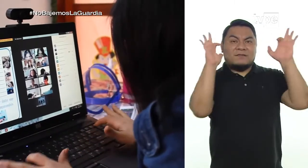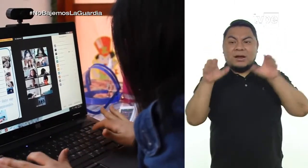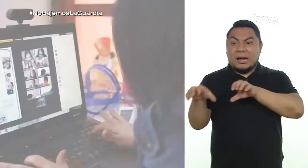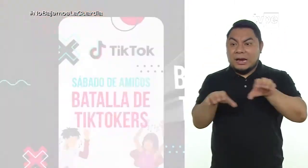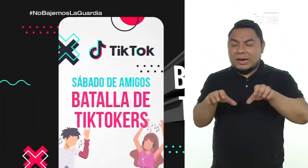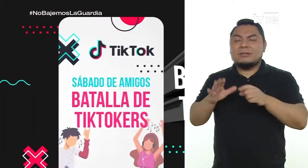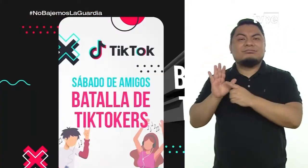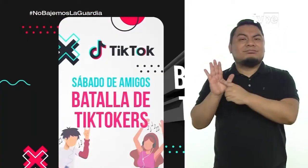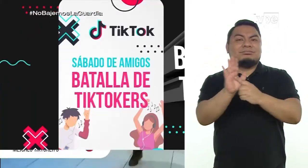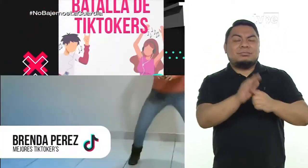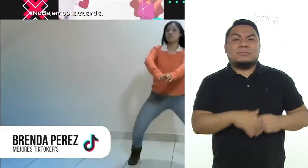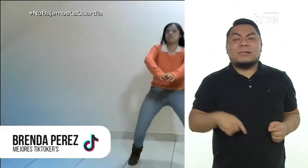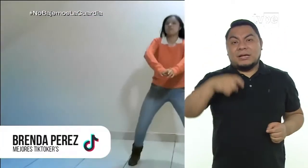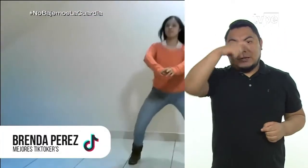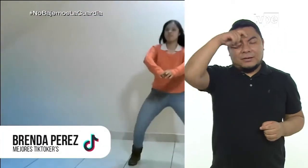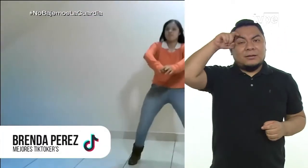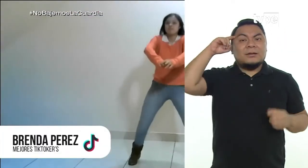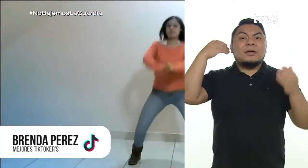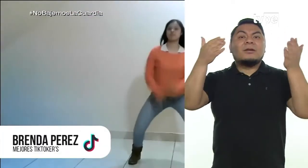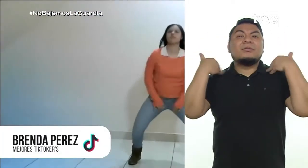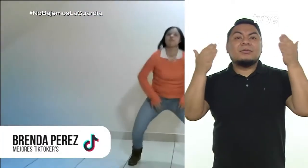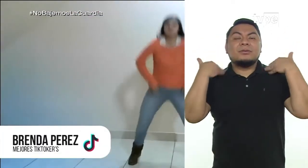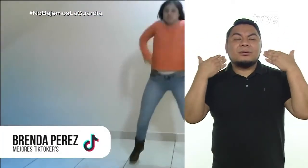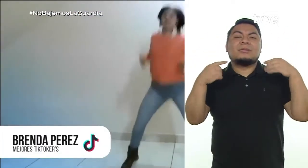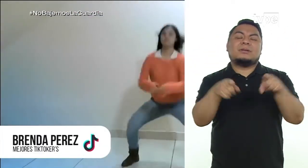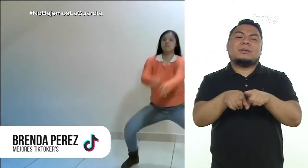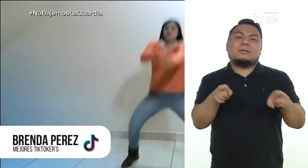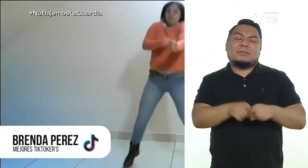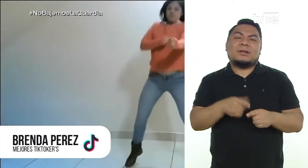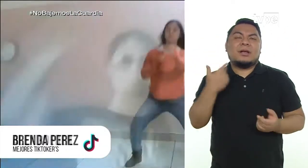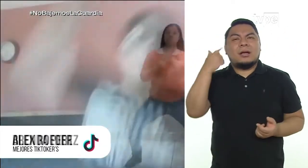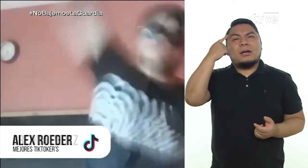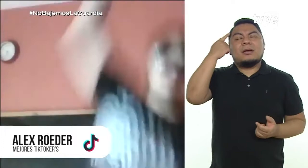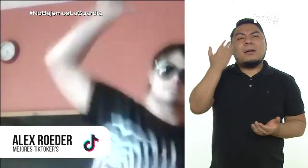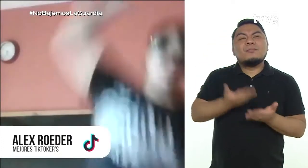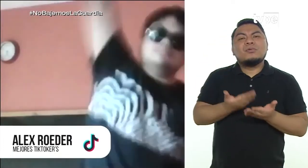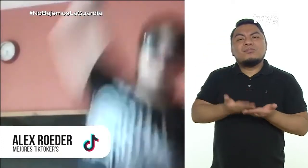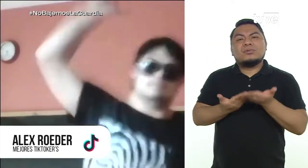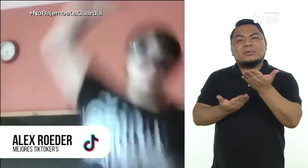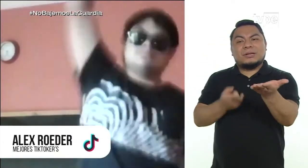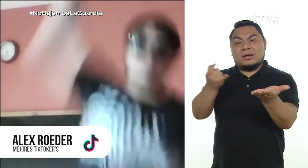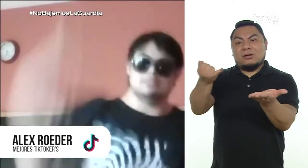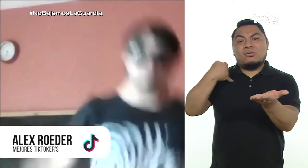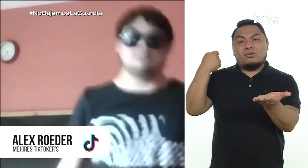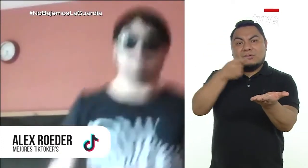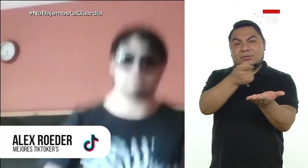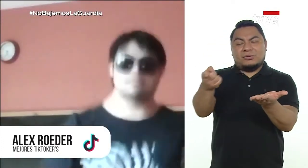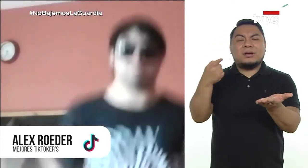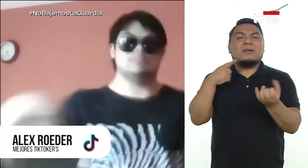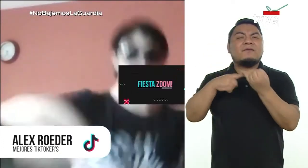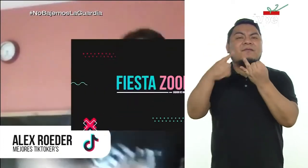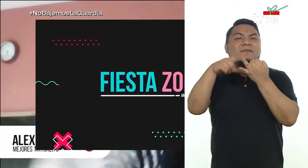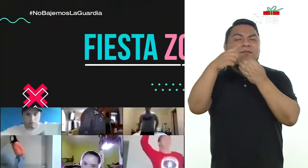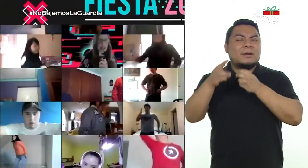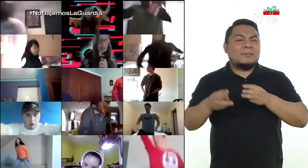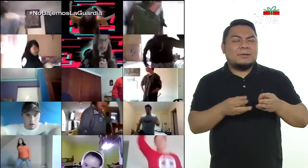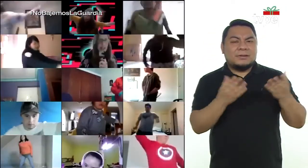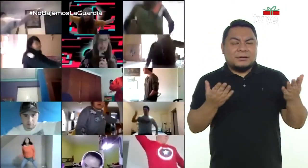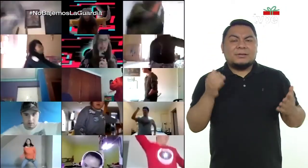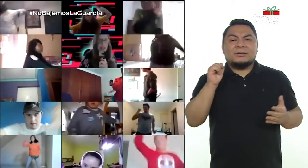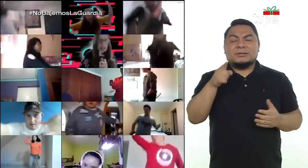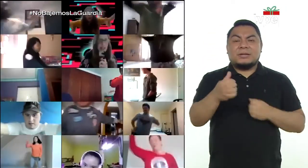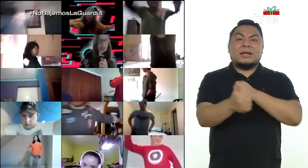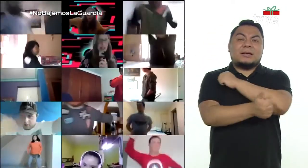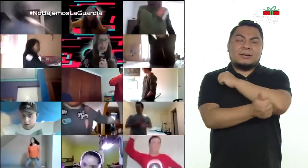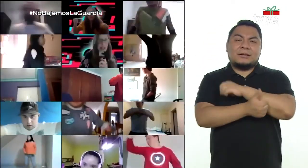sociales. En verano hemos propuesto para los jóvenes unas alternativas distintas a